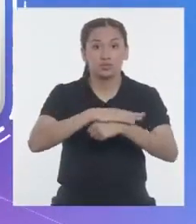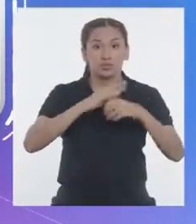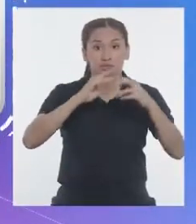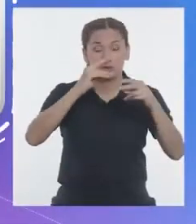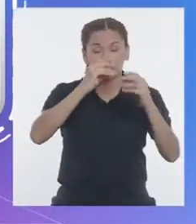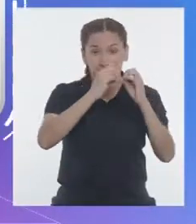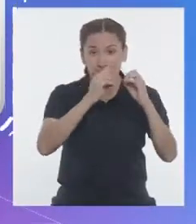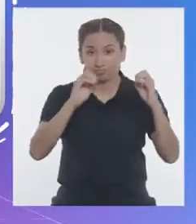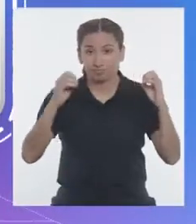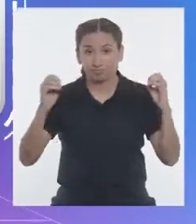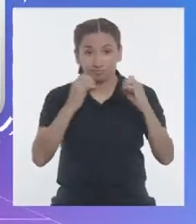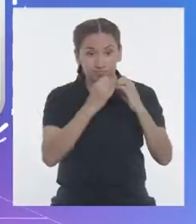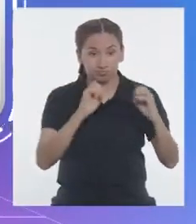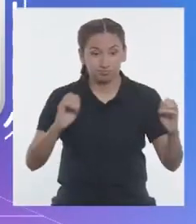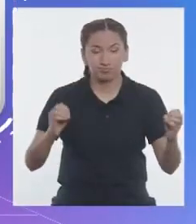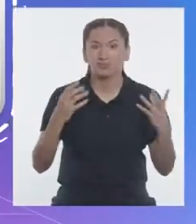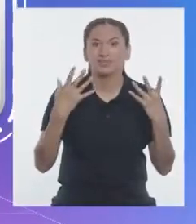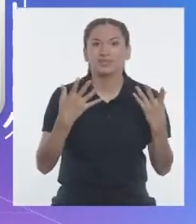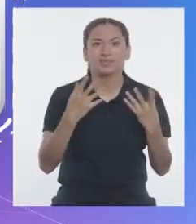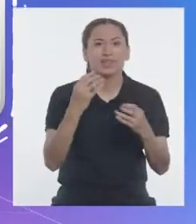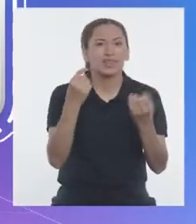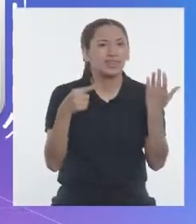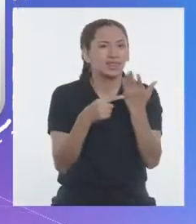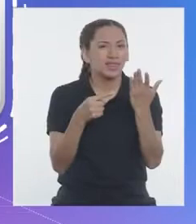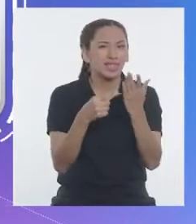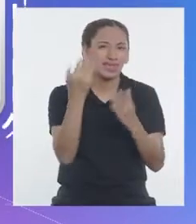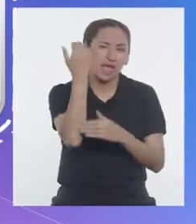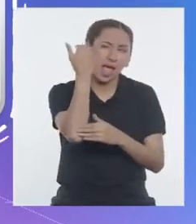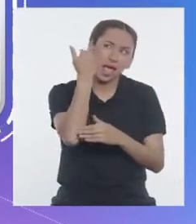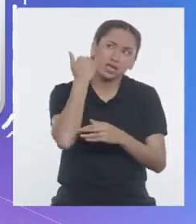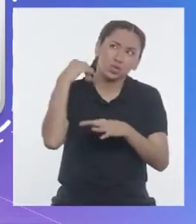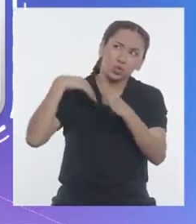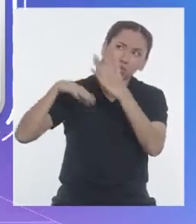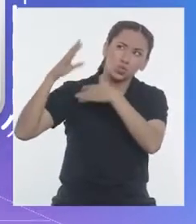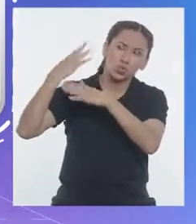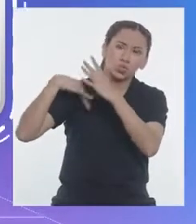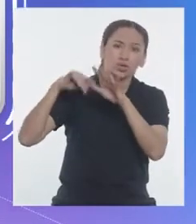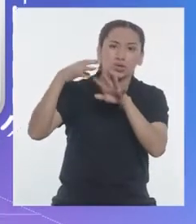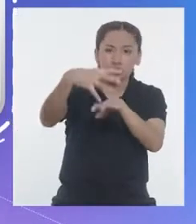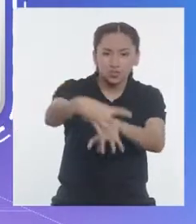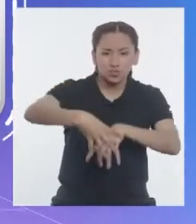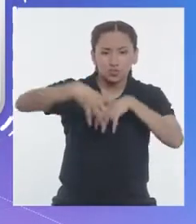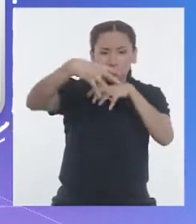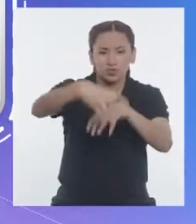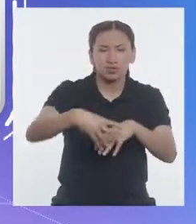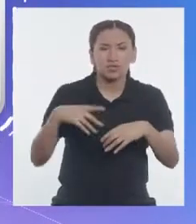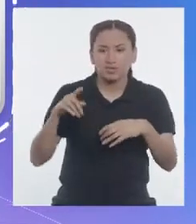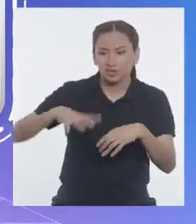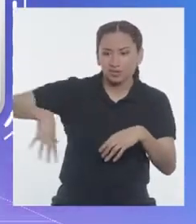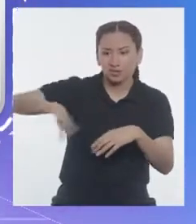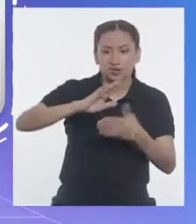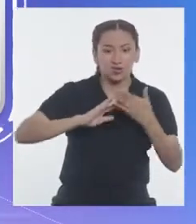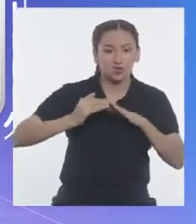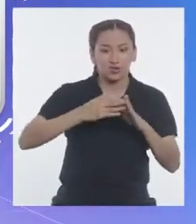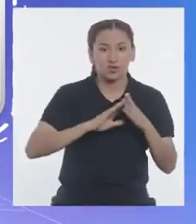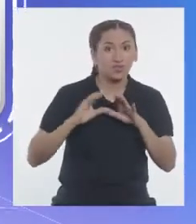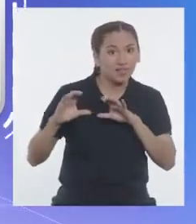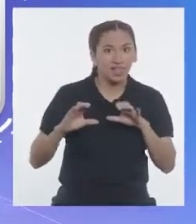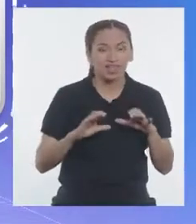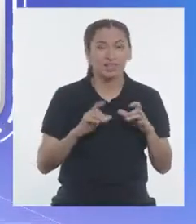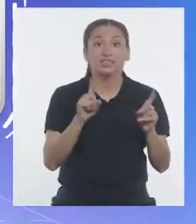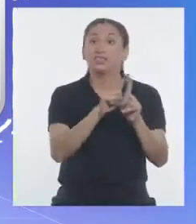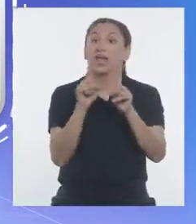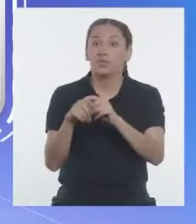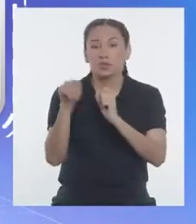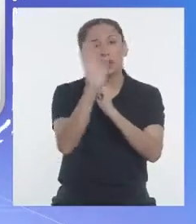enunciados sobre las técnicas ancestrales de cultivo que practican nuestras comunidades y que, a